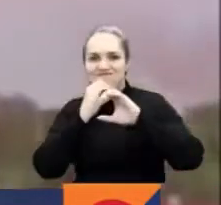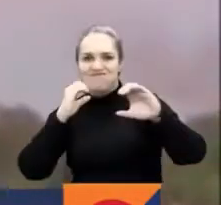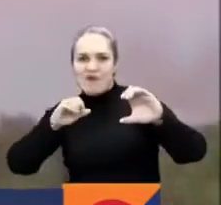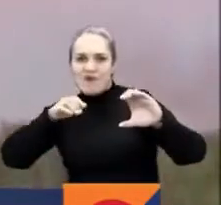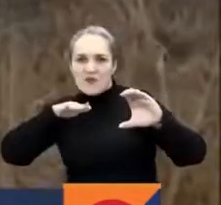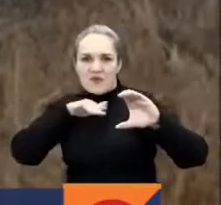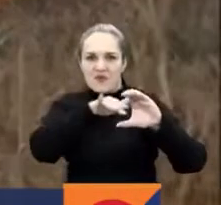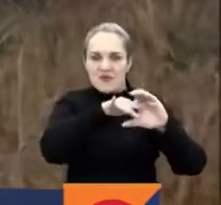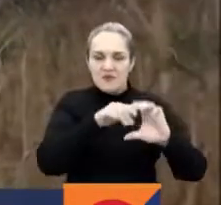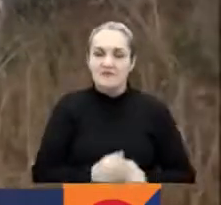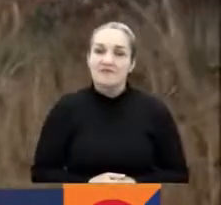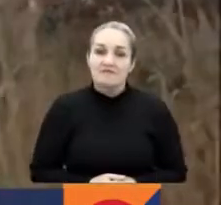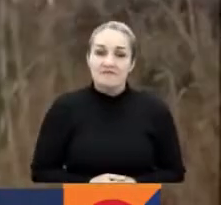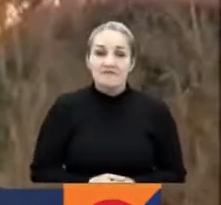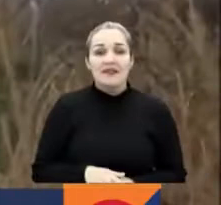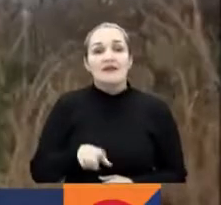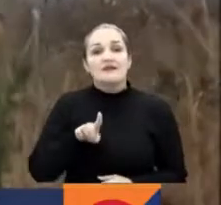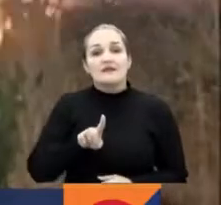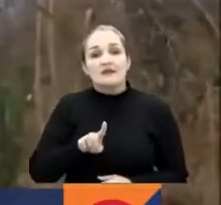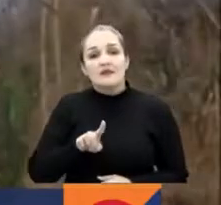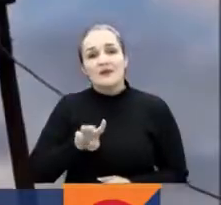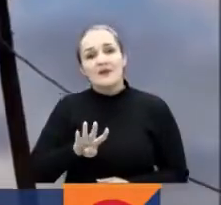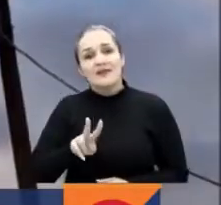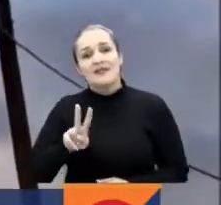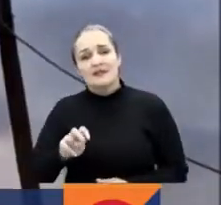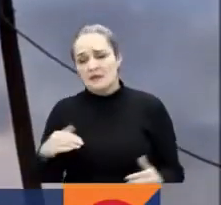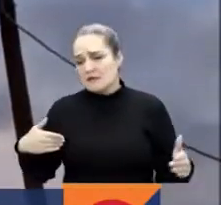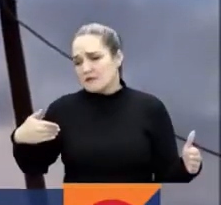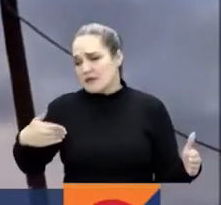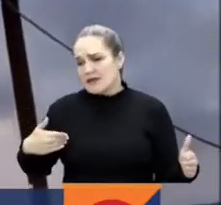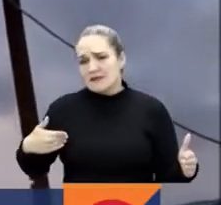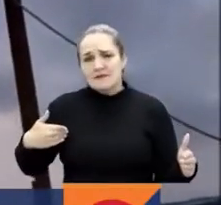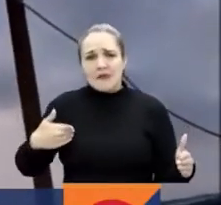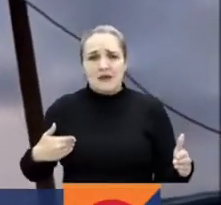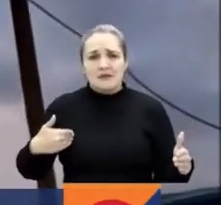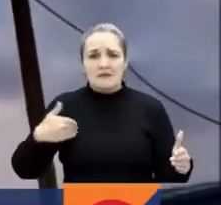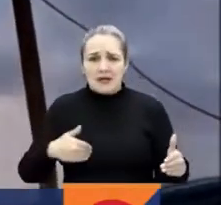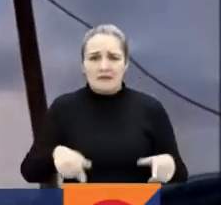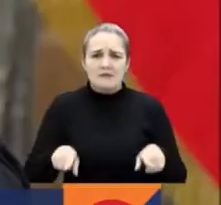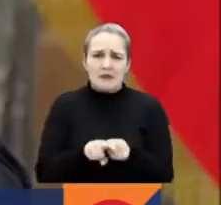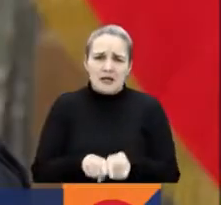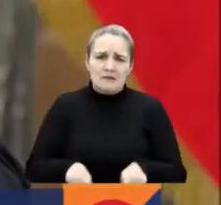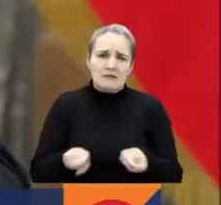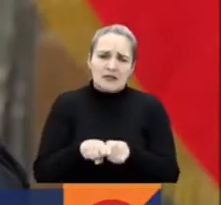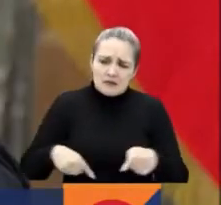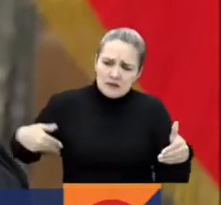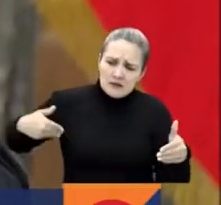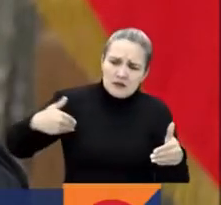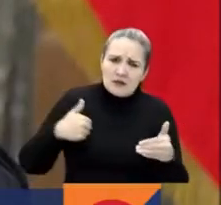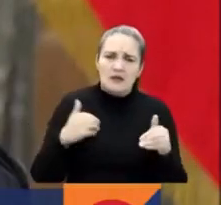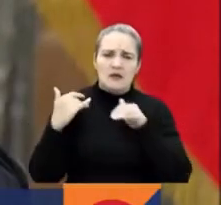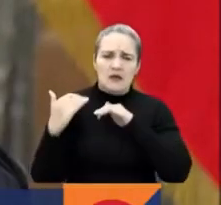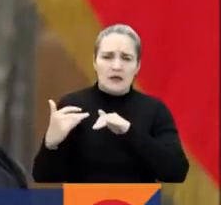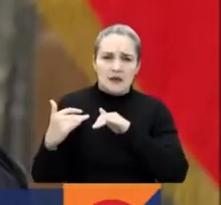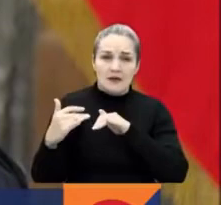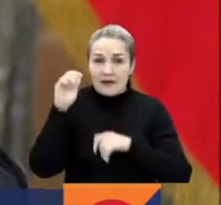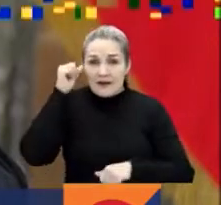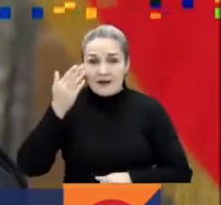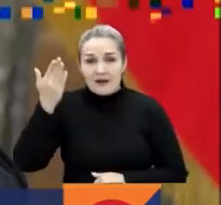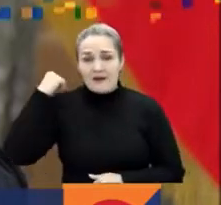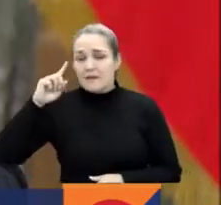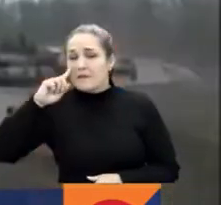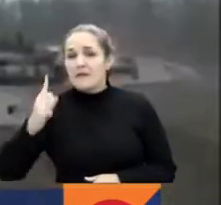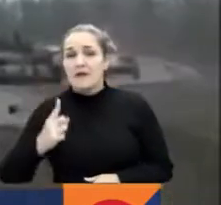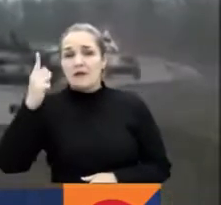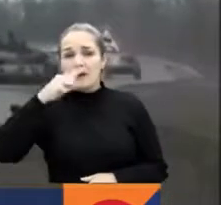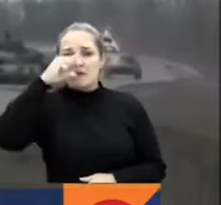147 jornadas así, casi calcadas una tras la otra, nos separan del día que Vladimir Putin comunicó al mundo su decisión